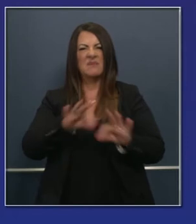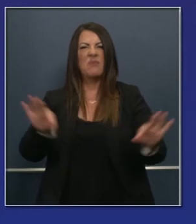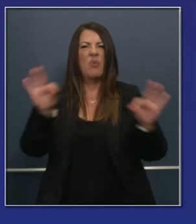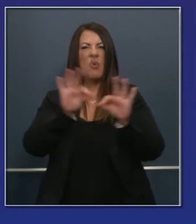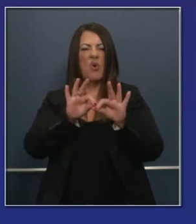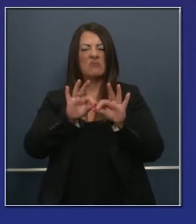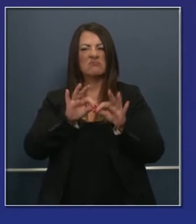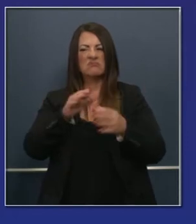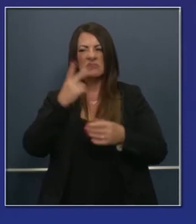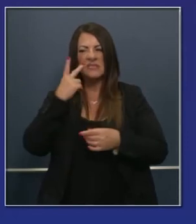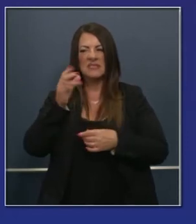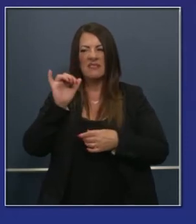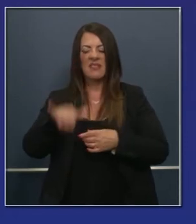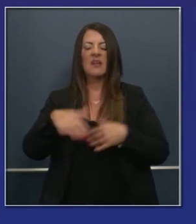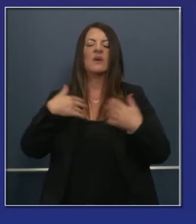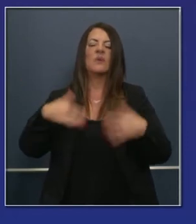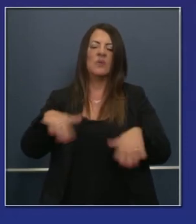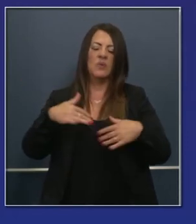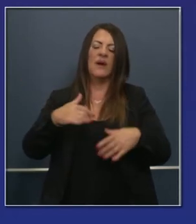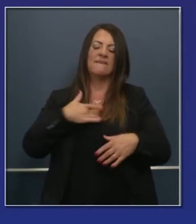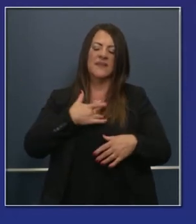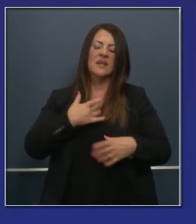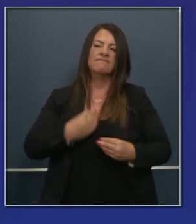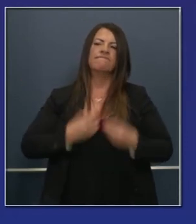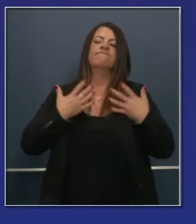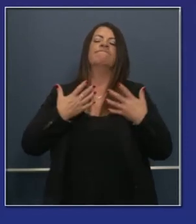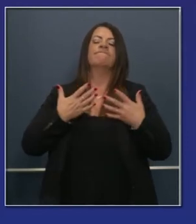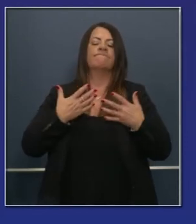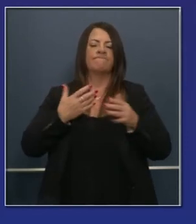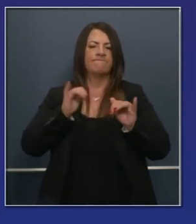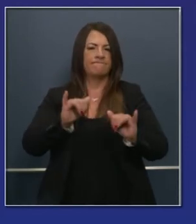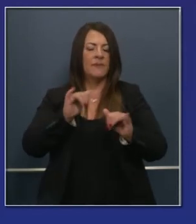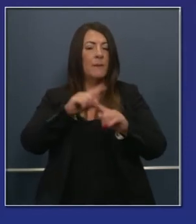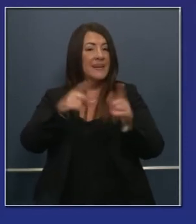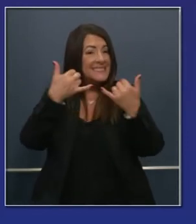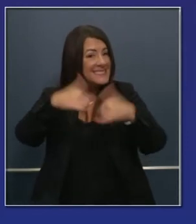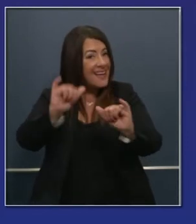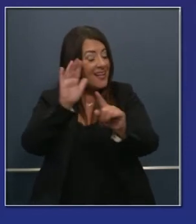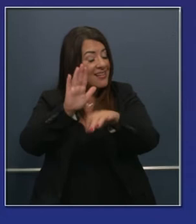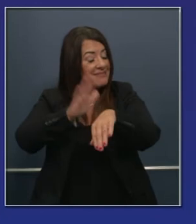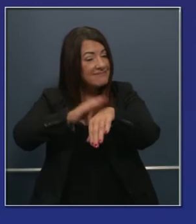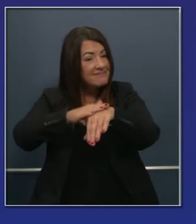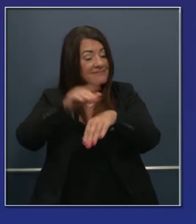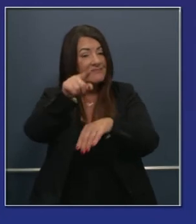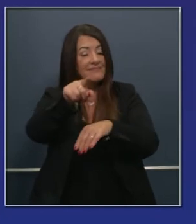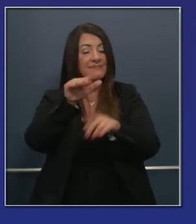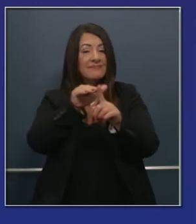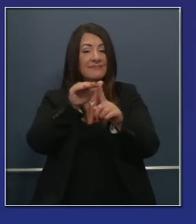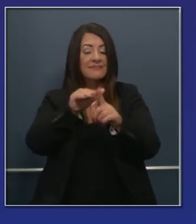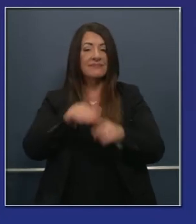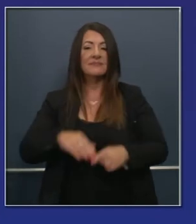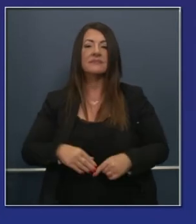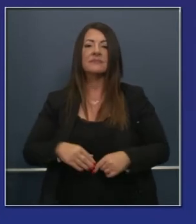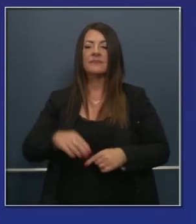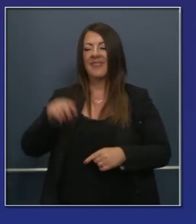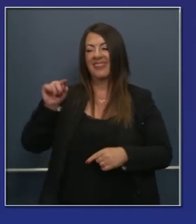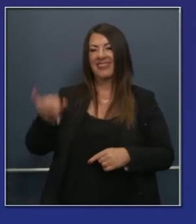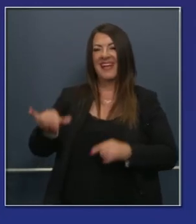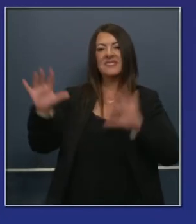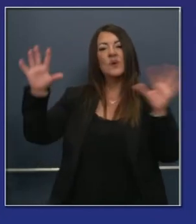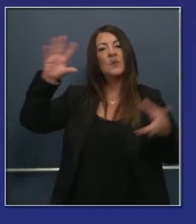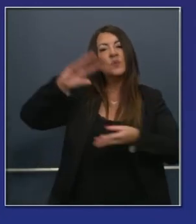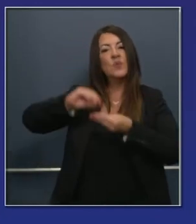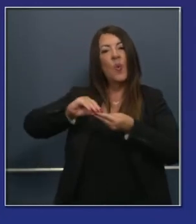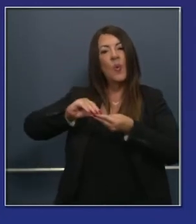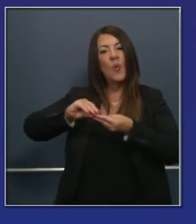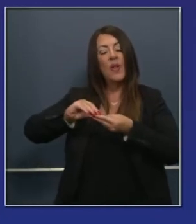% de reducción en este periodo de 14 días. Les recuerdo como siempre que este es el número total,